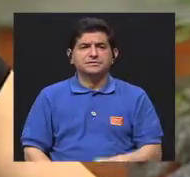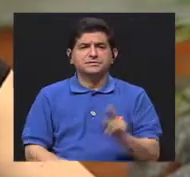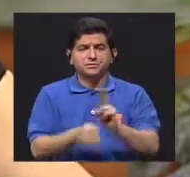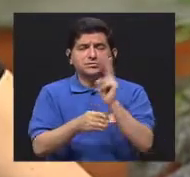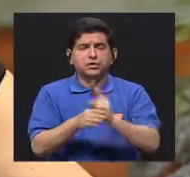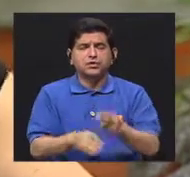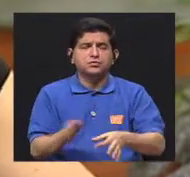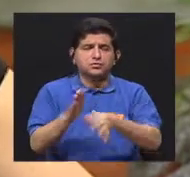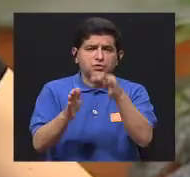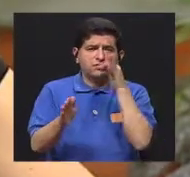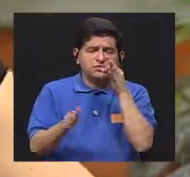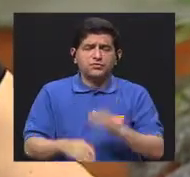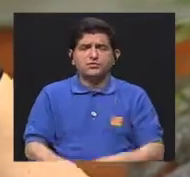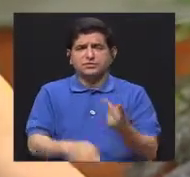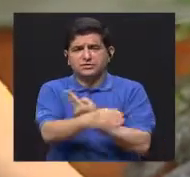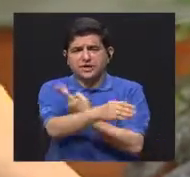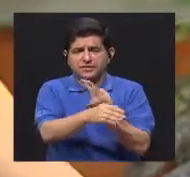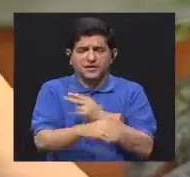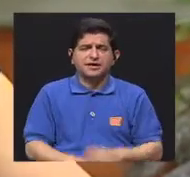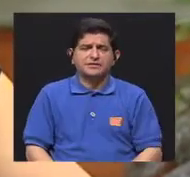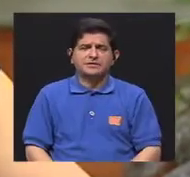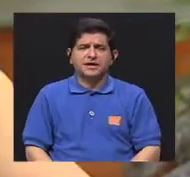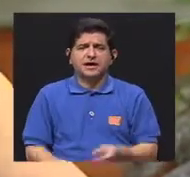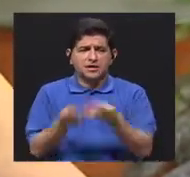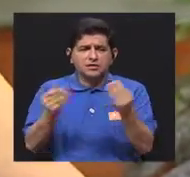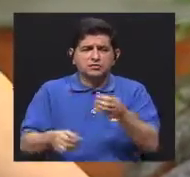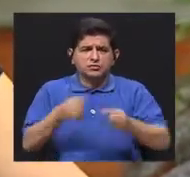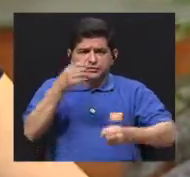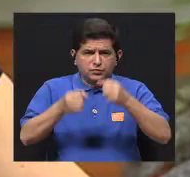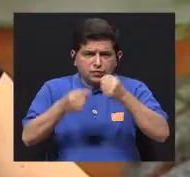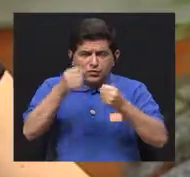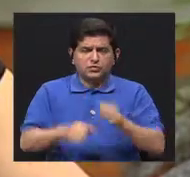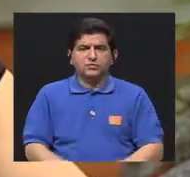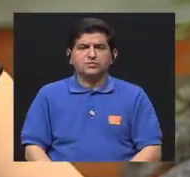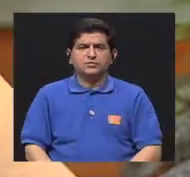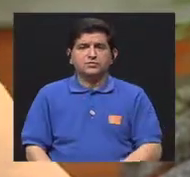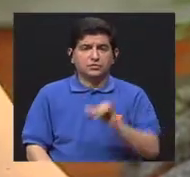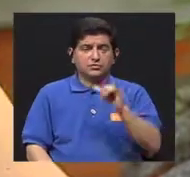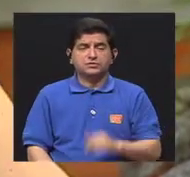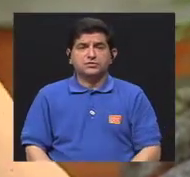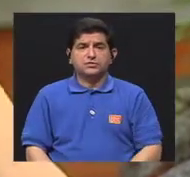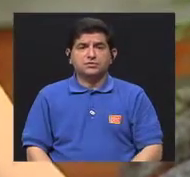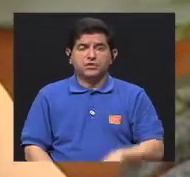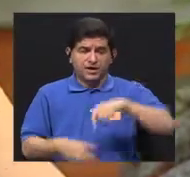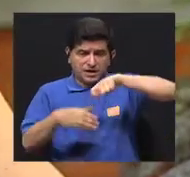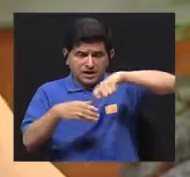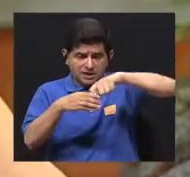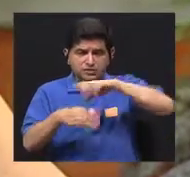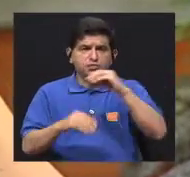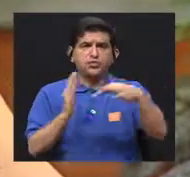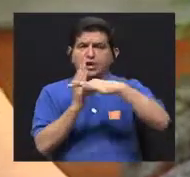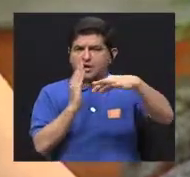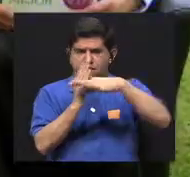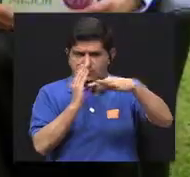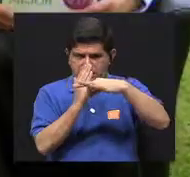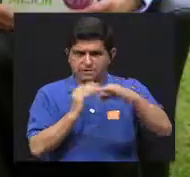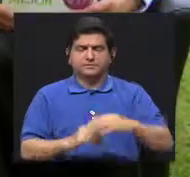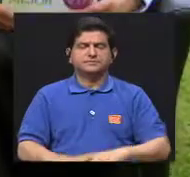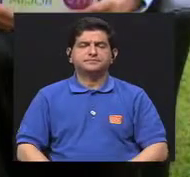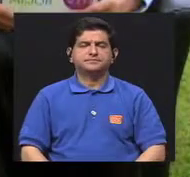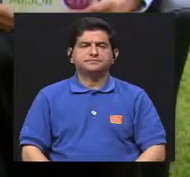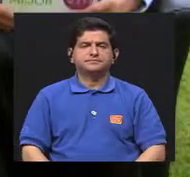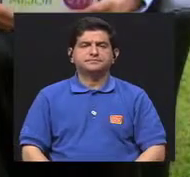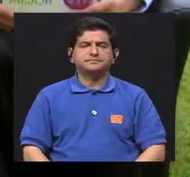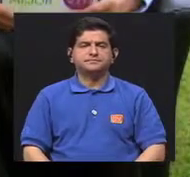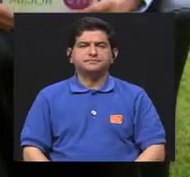consumo de frutas, vegetales, lácteos, nuestro consumo de productos fuente de azúcar, fuente de grasa. Y por otro